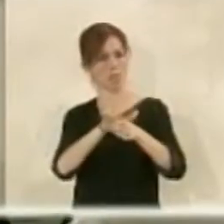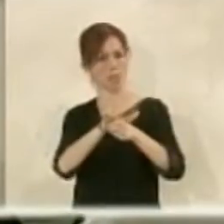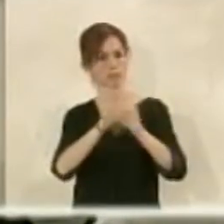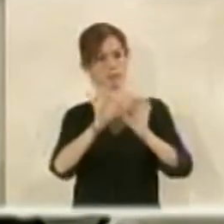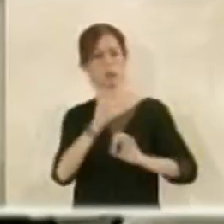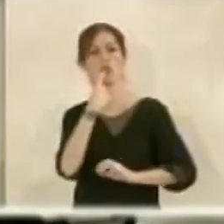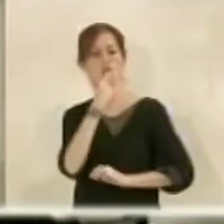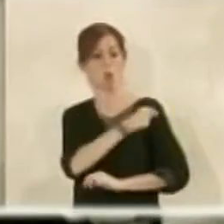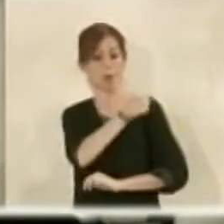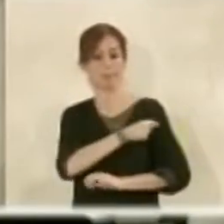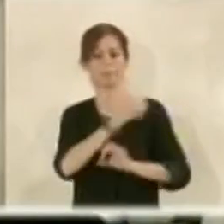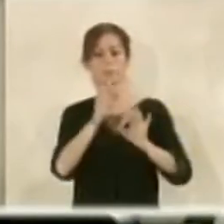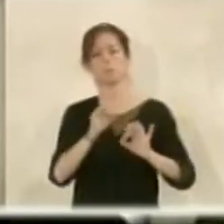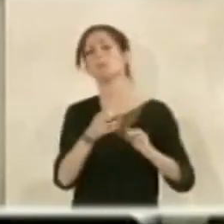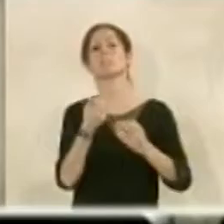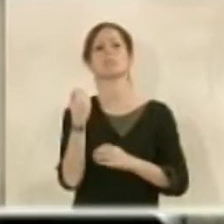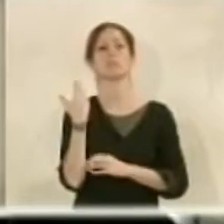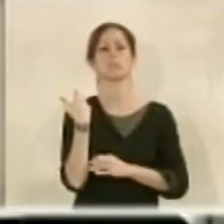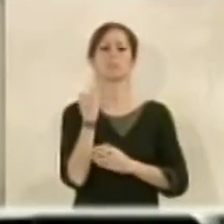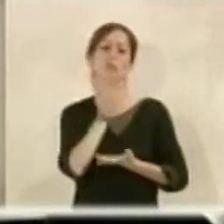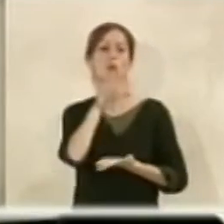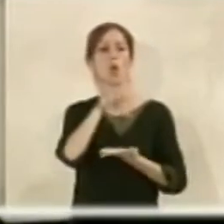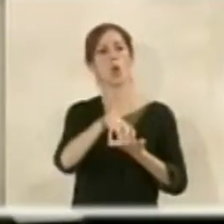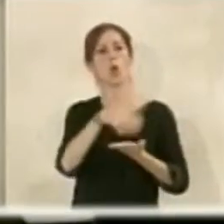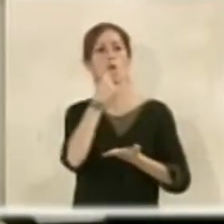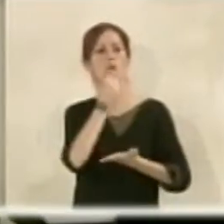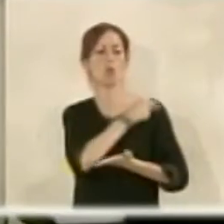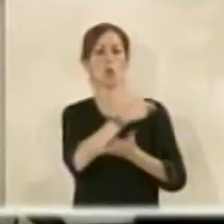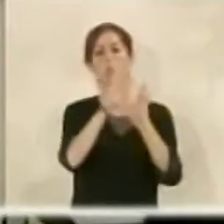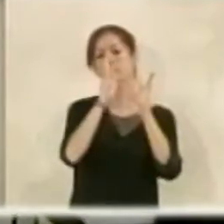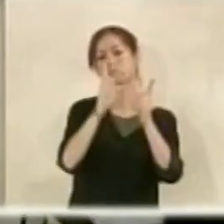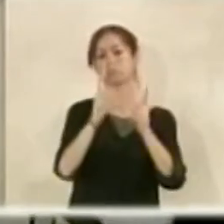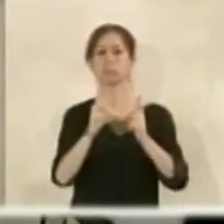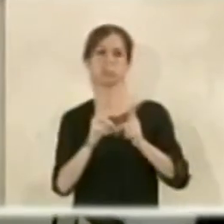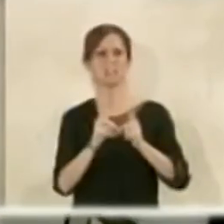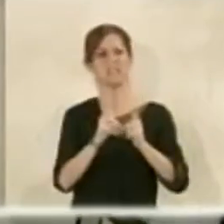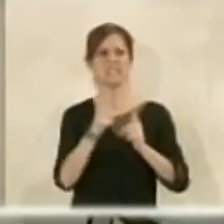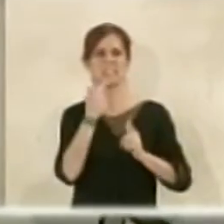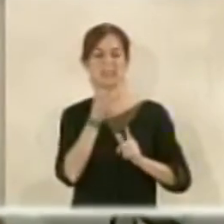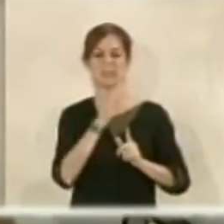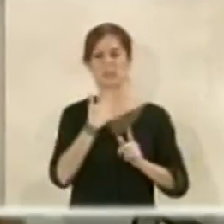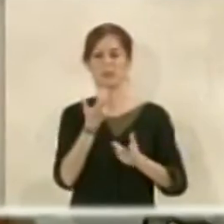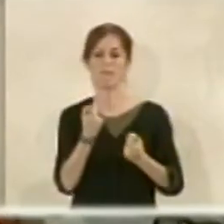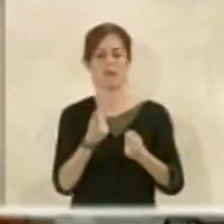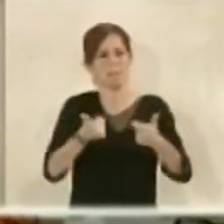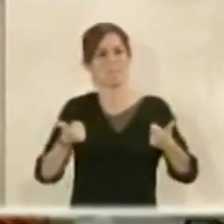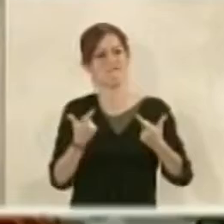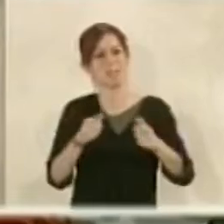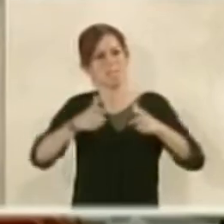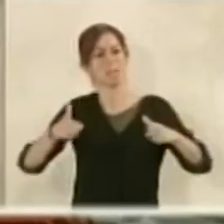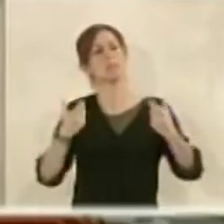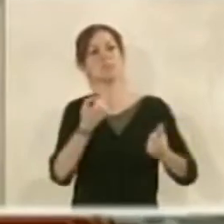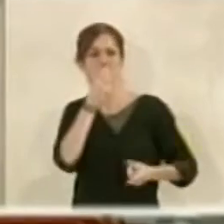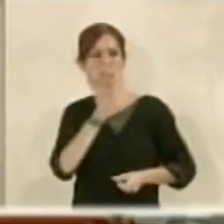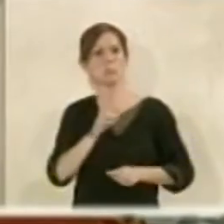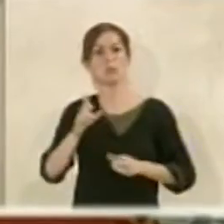instalaciones. Bien, y hace cálculos con los metros y esa baja más tres pues se le queda corto para todas sus instalaciones. Y dice, bueno, pues